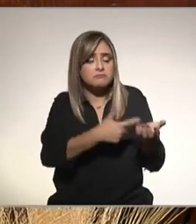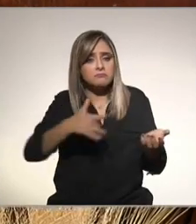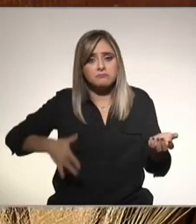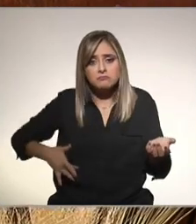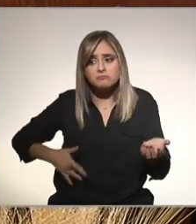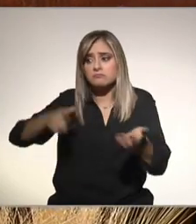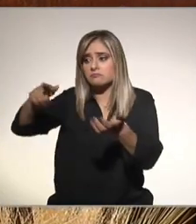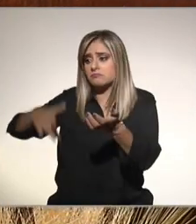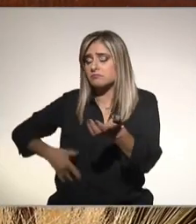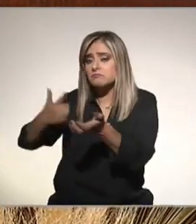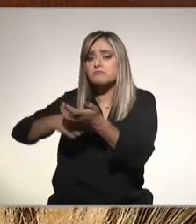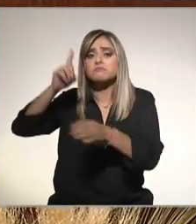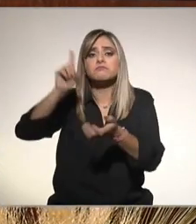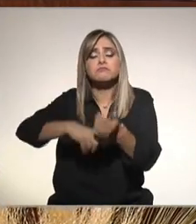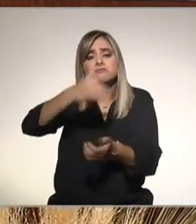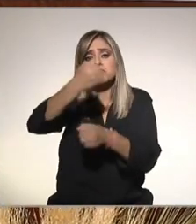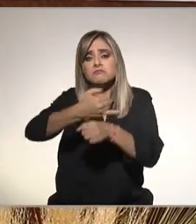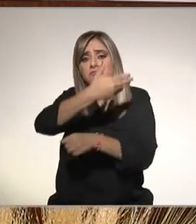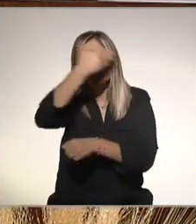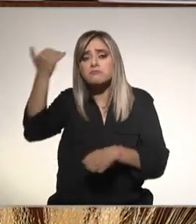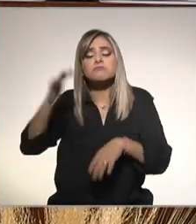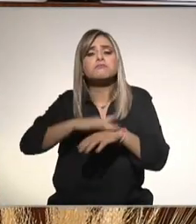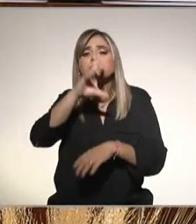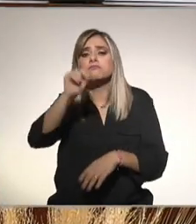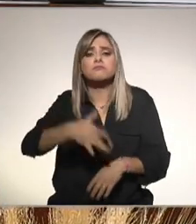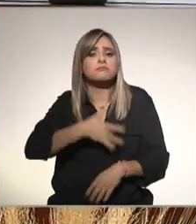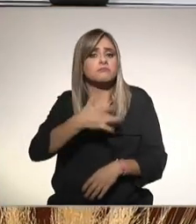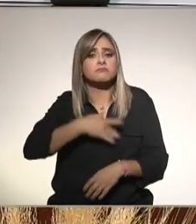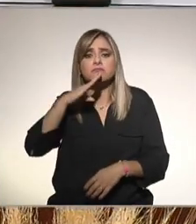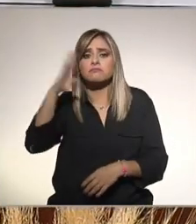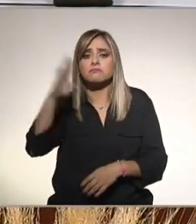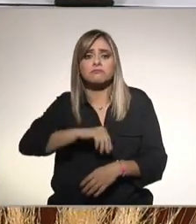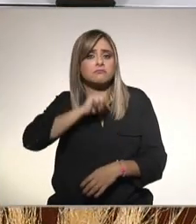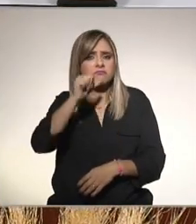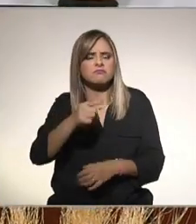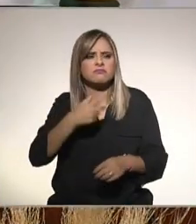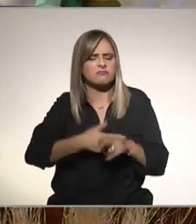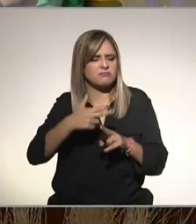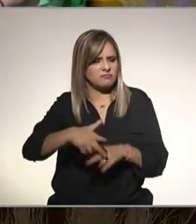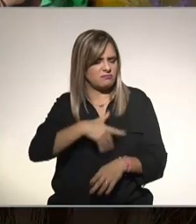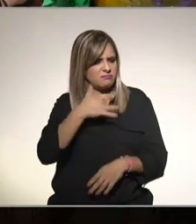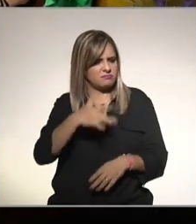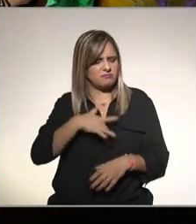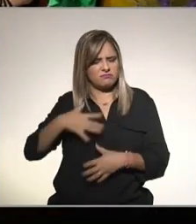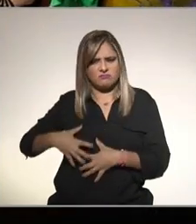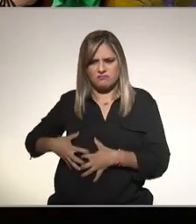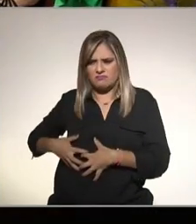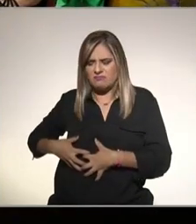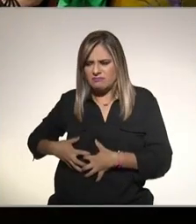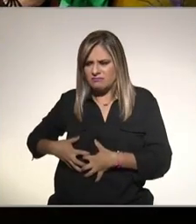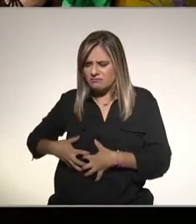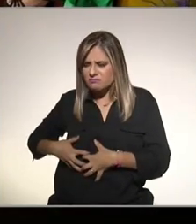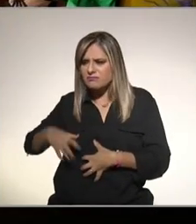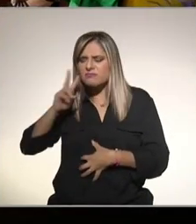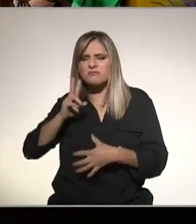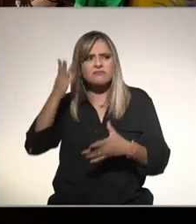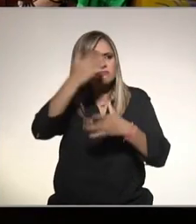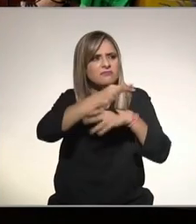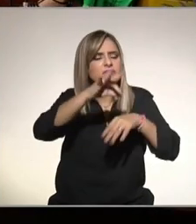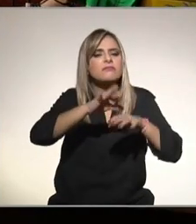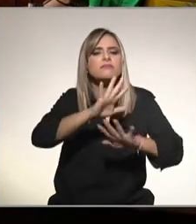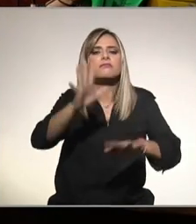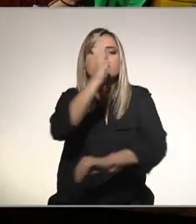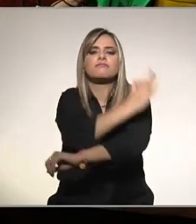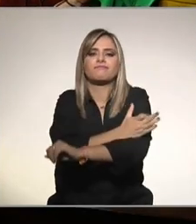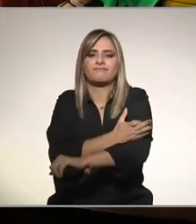y no vamos a saber que tenemos hígado graso hasta que se presenten complicaciones entonces si no sospechamos el hígado